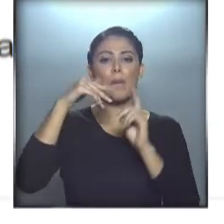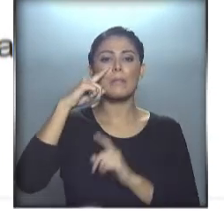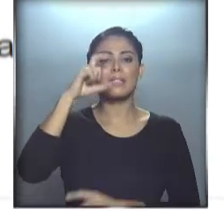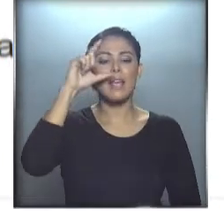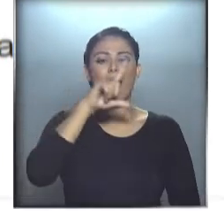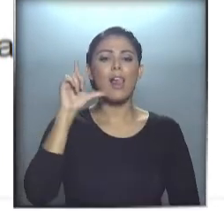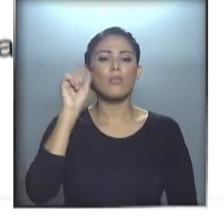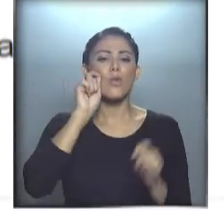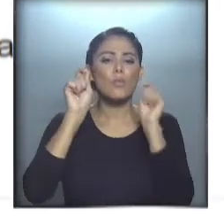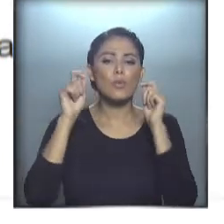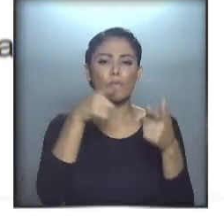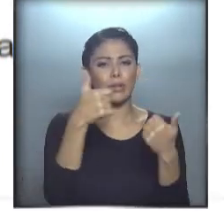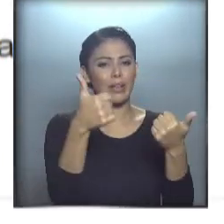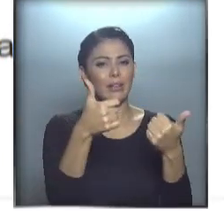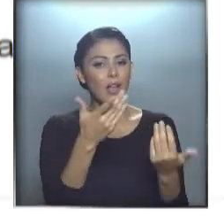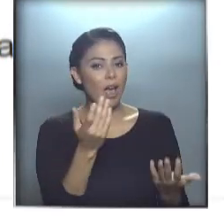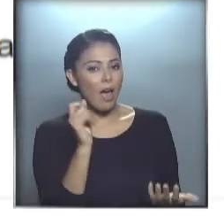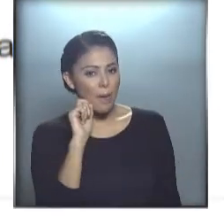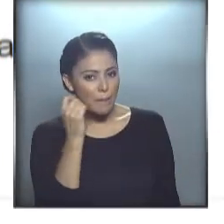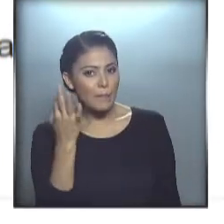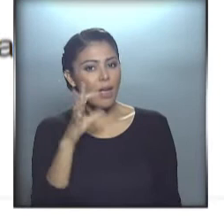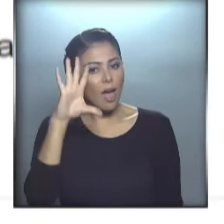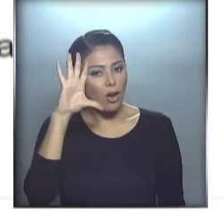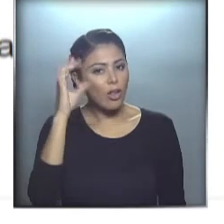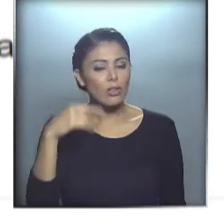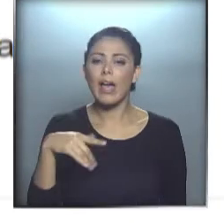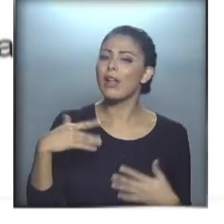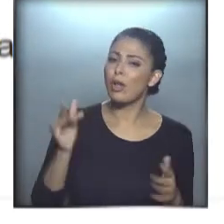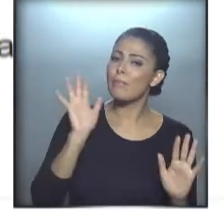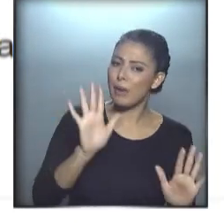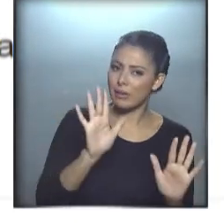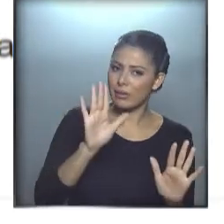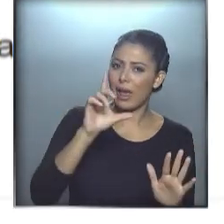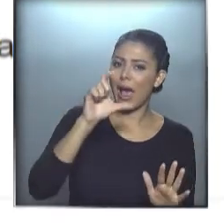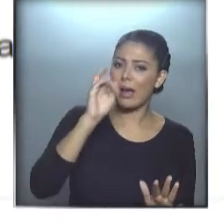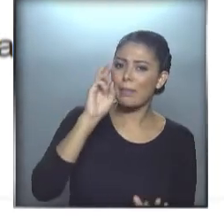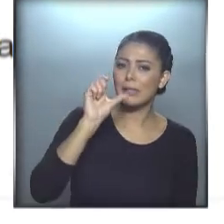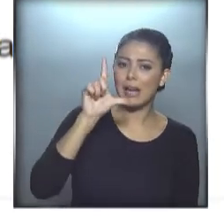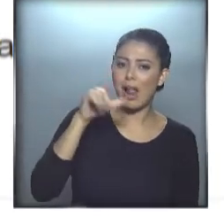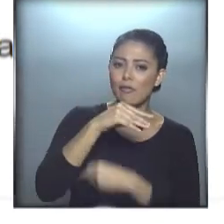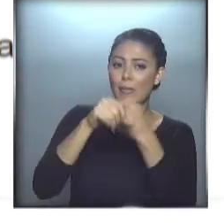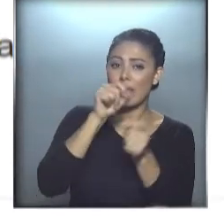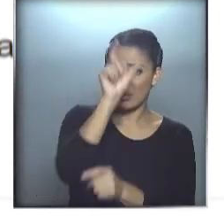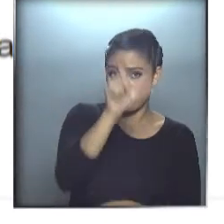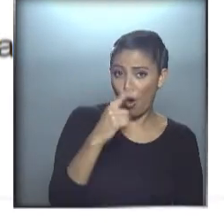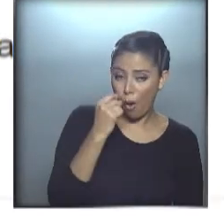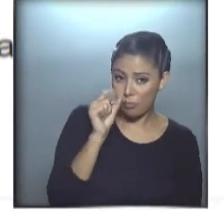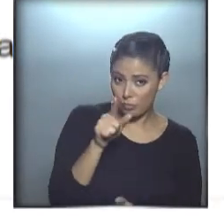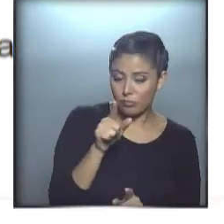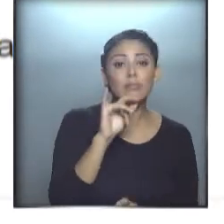Genia... ¡Ah, qué bueno, eh! Fíjate vos lo que nos recuerda, ¿eh? O sea, que Facundo Cabral... ...era familiar de este señor...